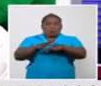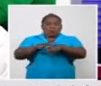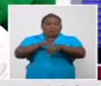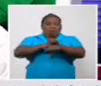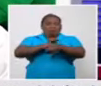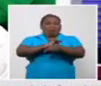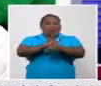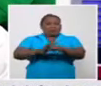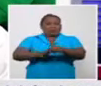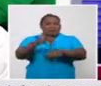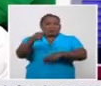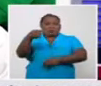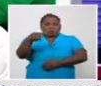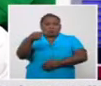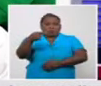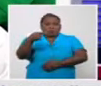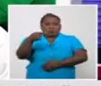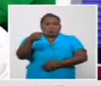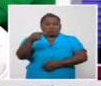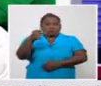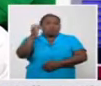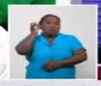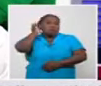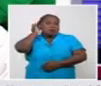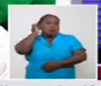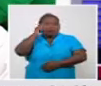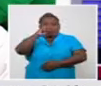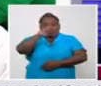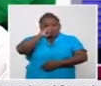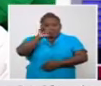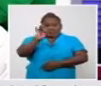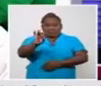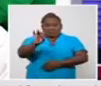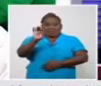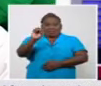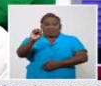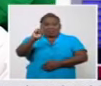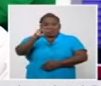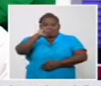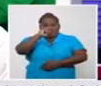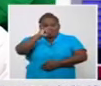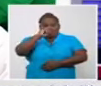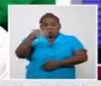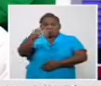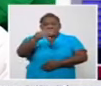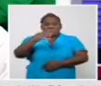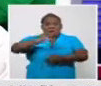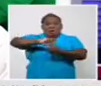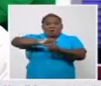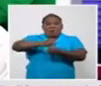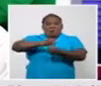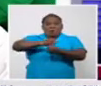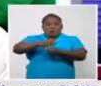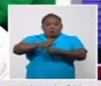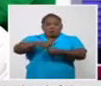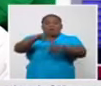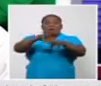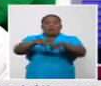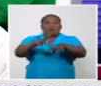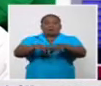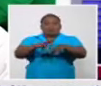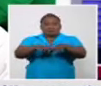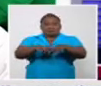Uno es una paciente de 70 años de edad, del municipio de Arroyo Naranjo, aquí en La Habana, con